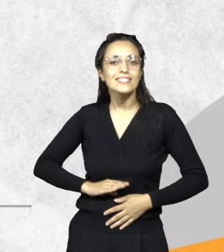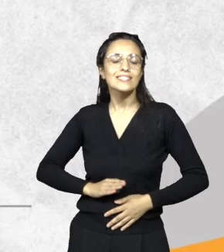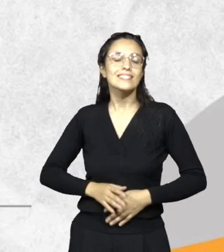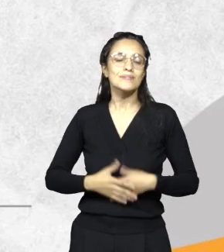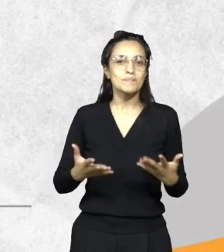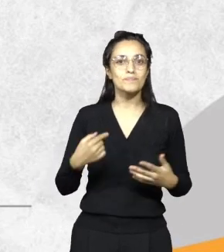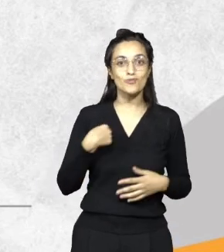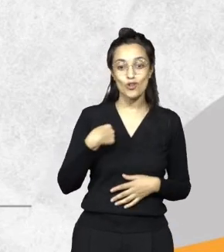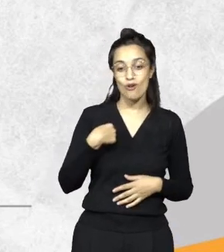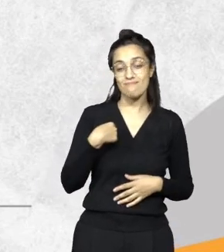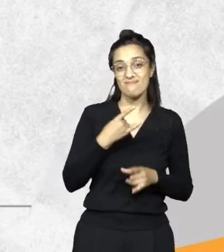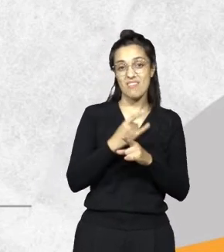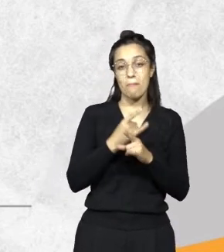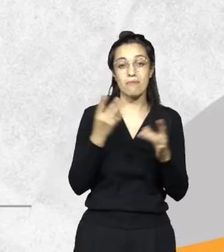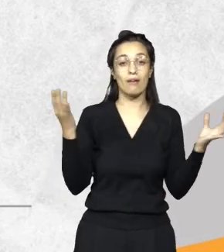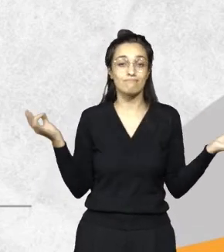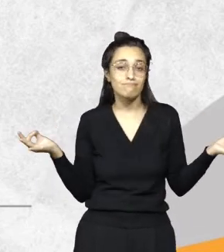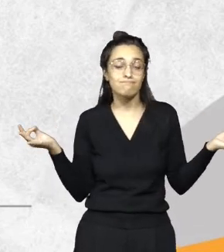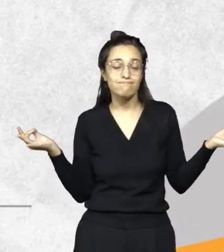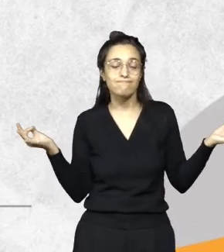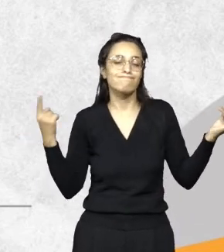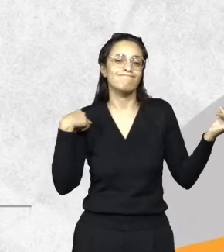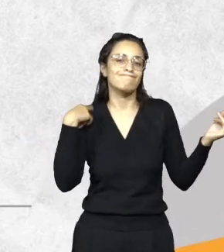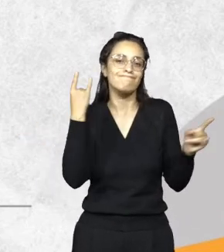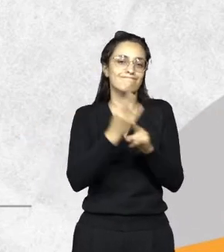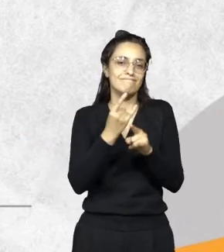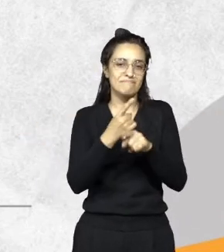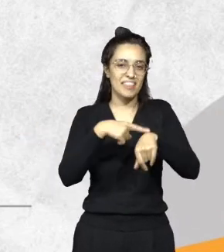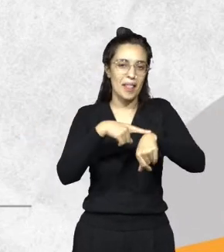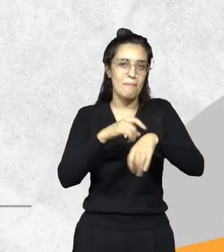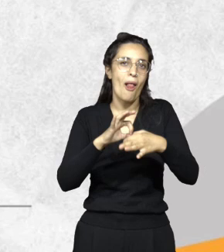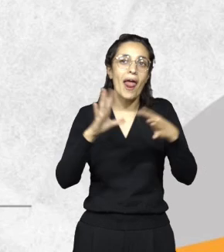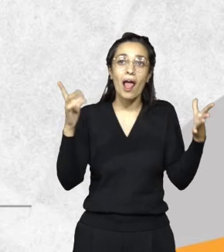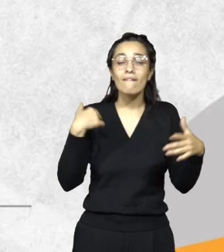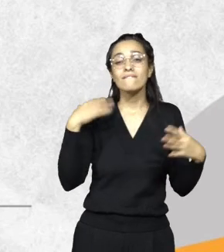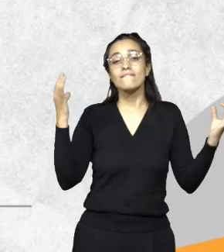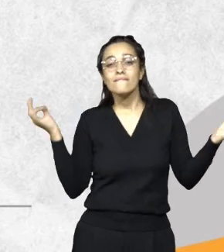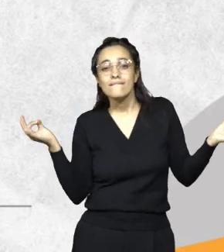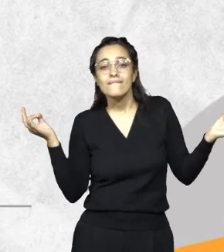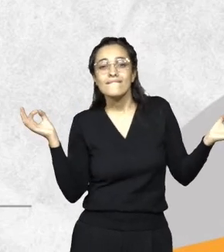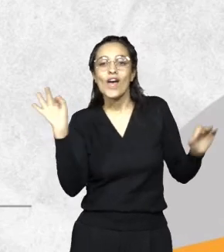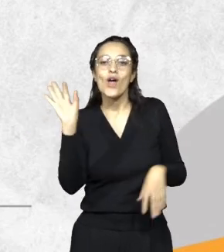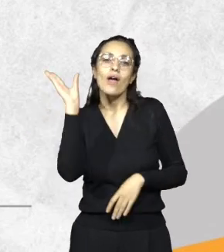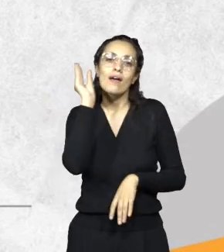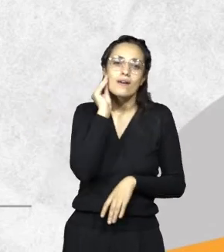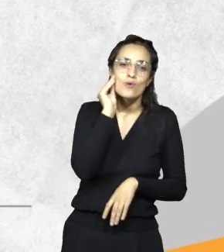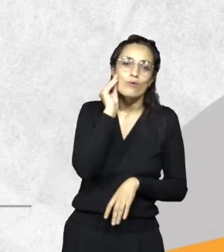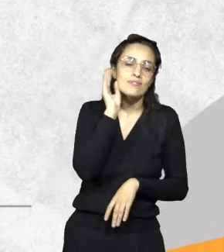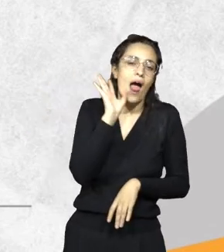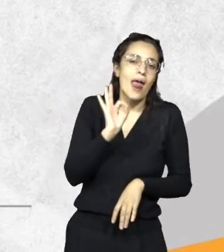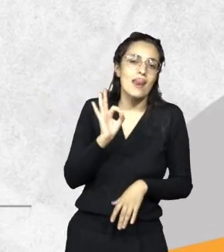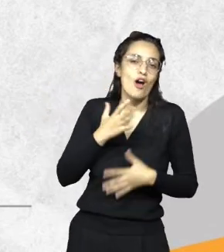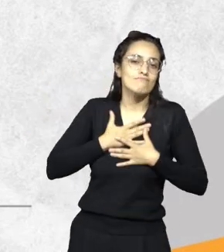o cuando tengo algún tiempo libre de escuchar algo que me sirva o suelo escuchar podcast. Y